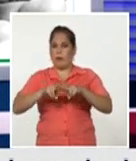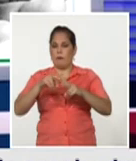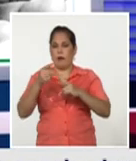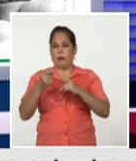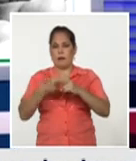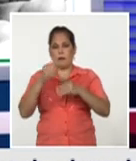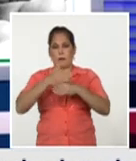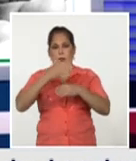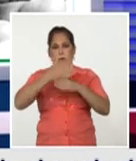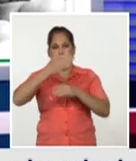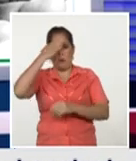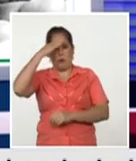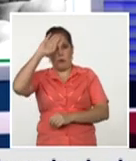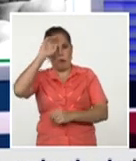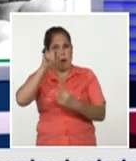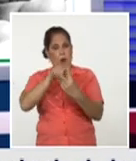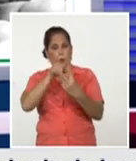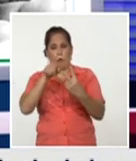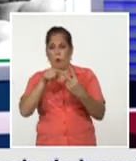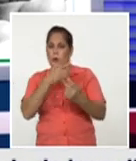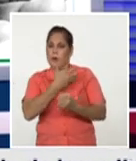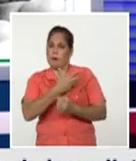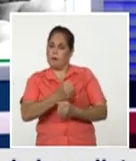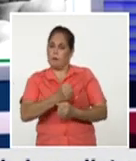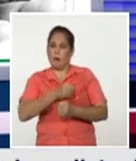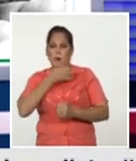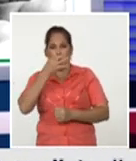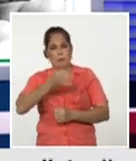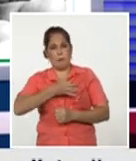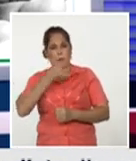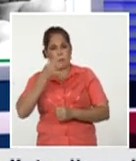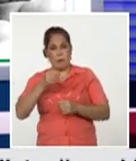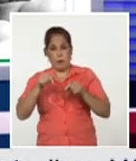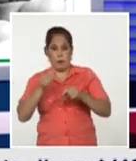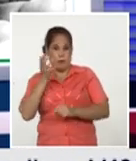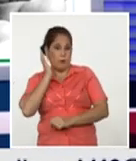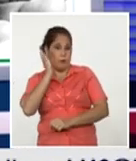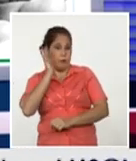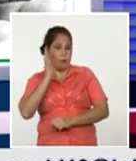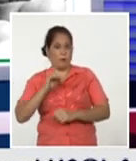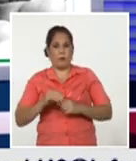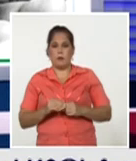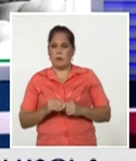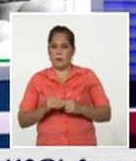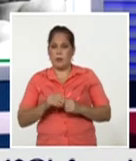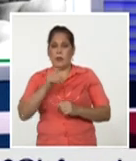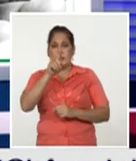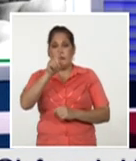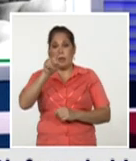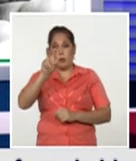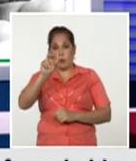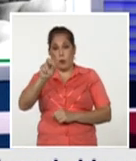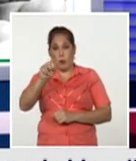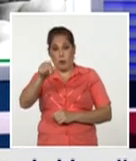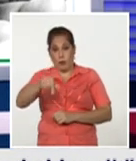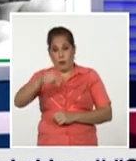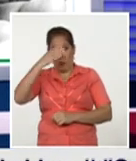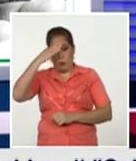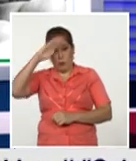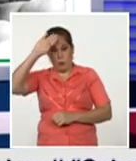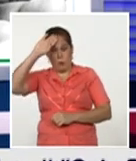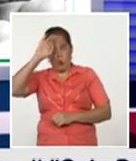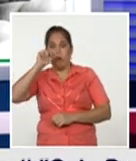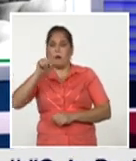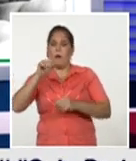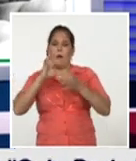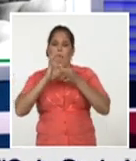de Cuba y como nota triste lo aclaraba el experto en esta conferencia de prensa es que 120 cubanos hoy se reportan